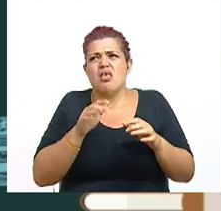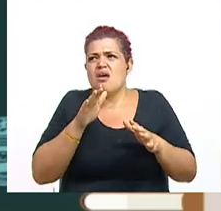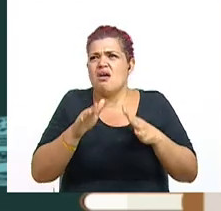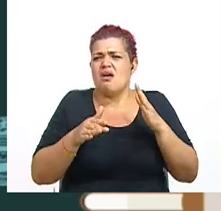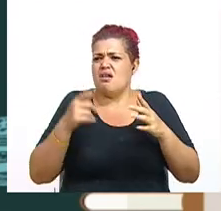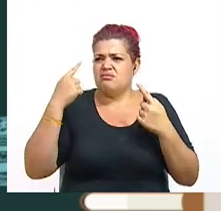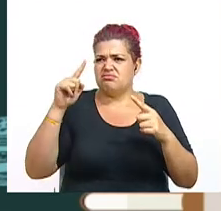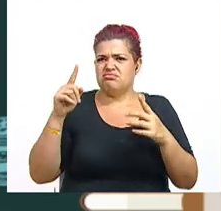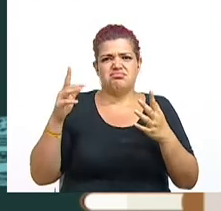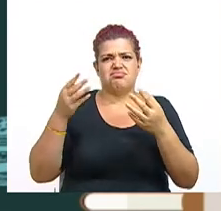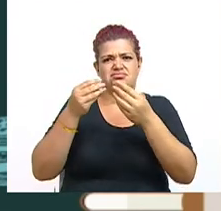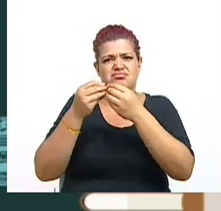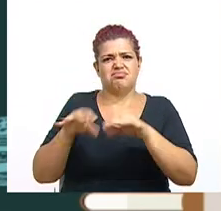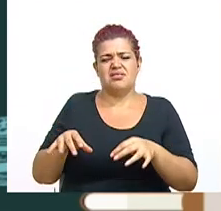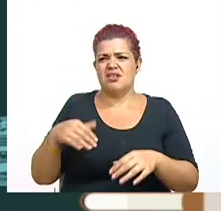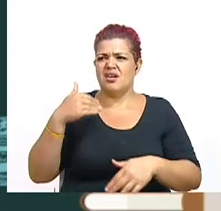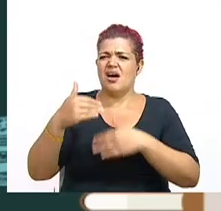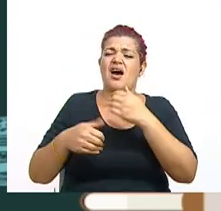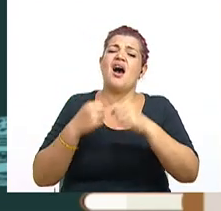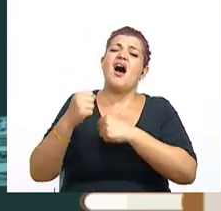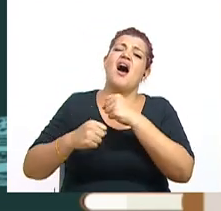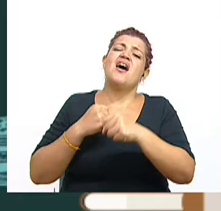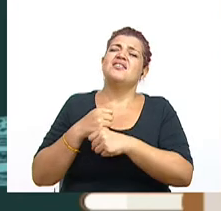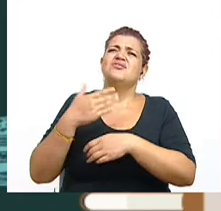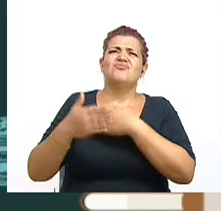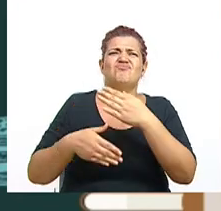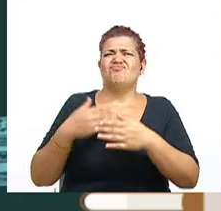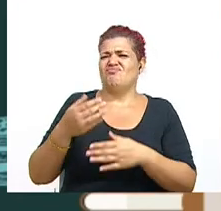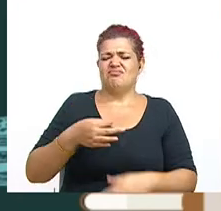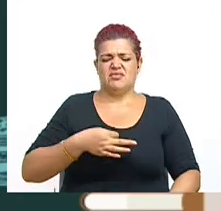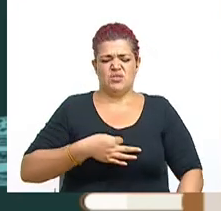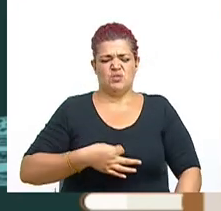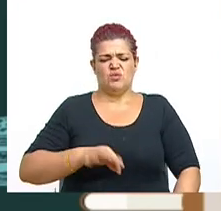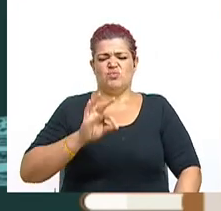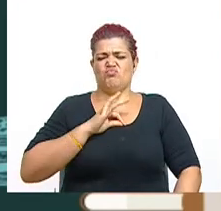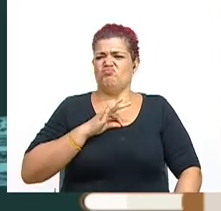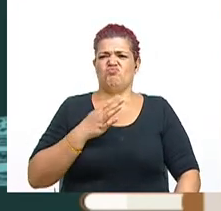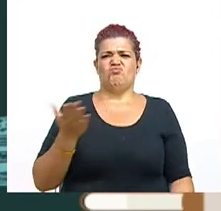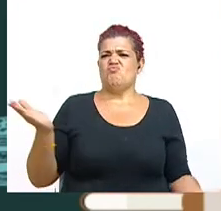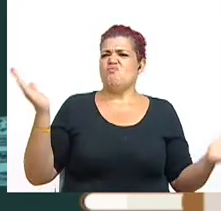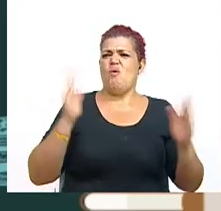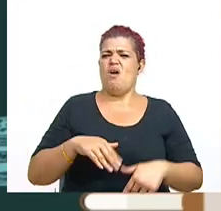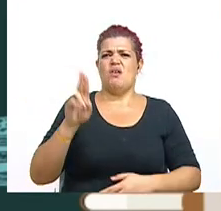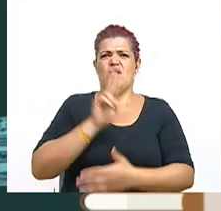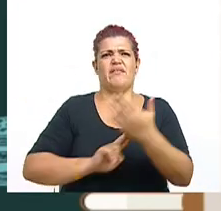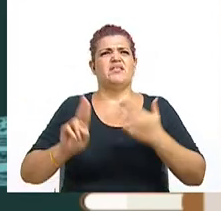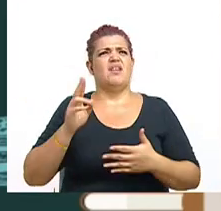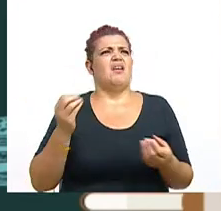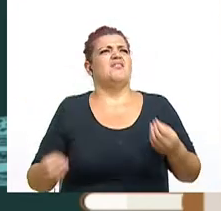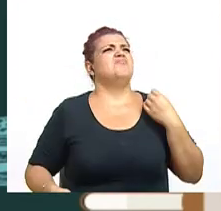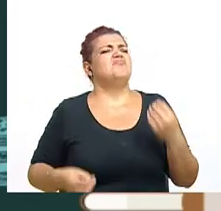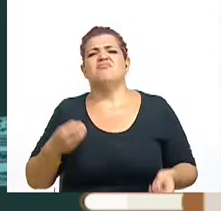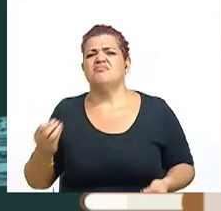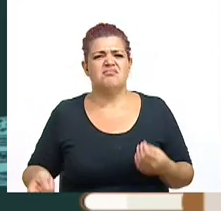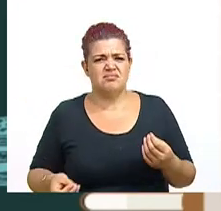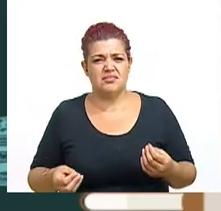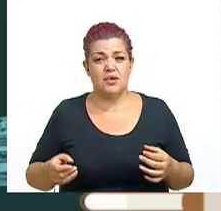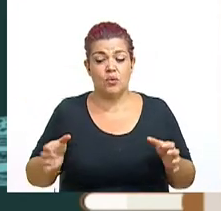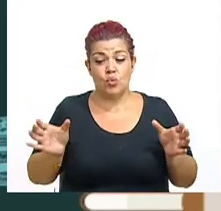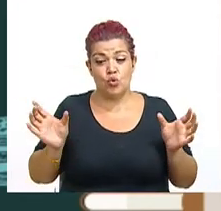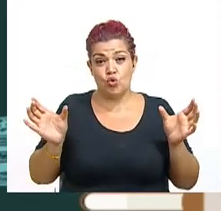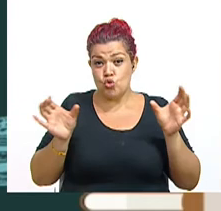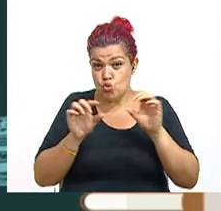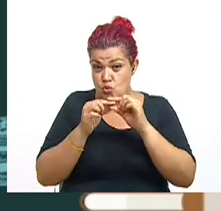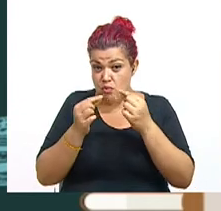y otras generaciones se sucedieron en la frustración de obtener una carrera profesional. Una minoría pudo